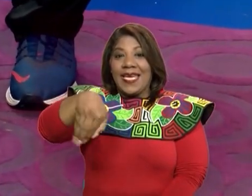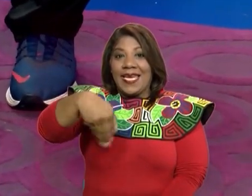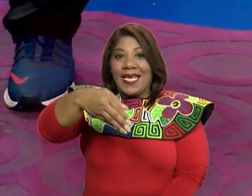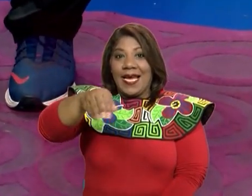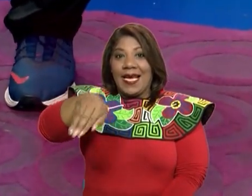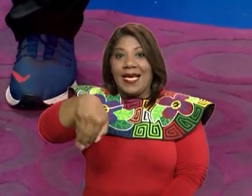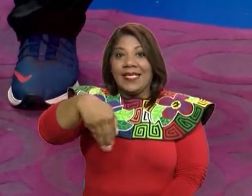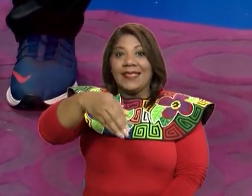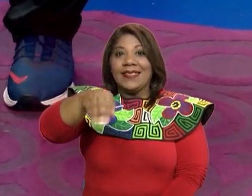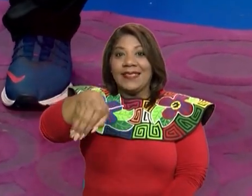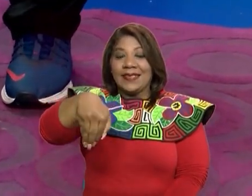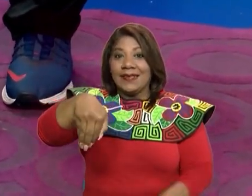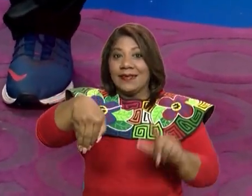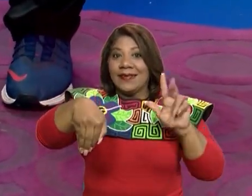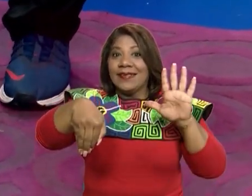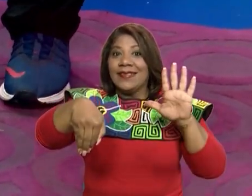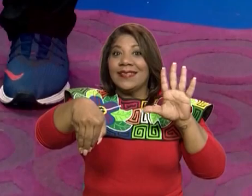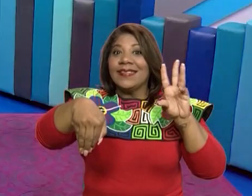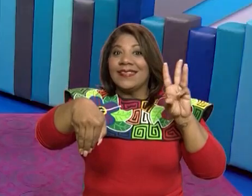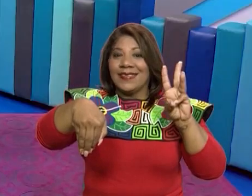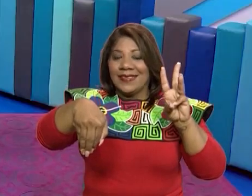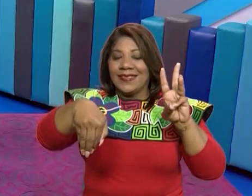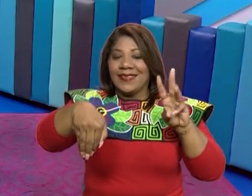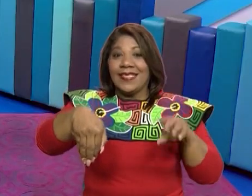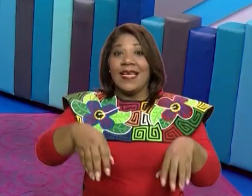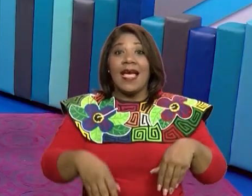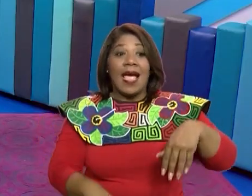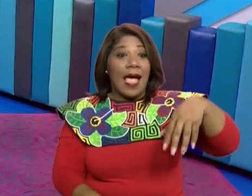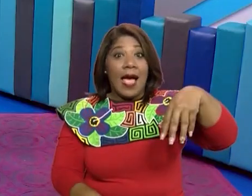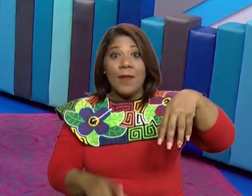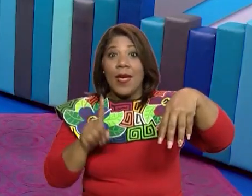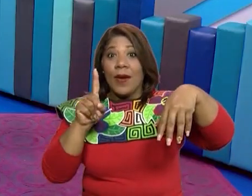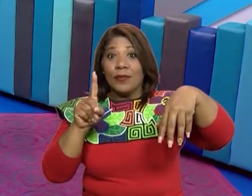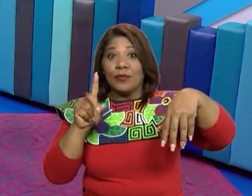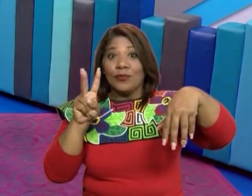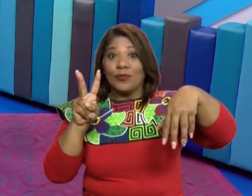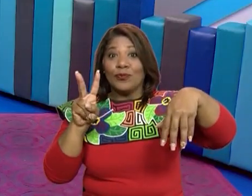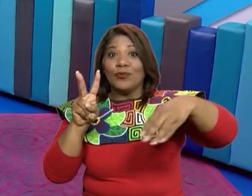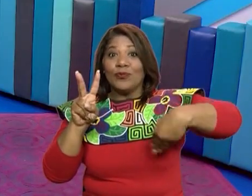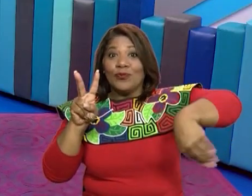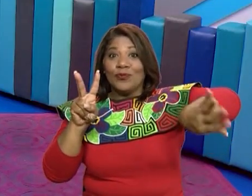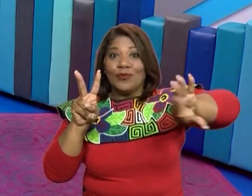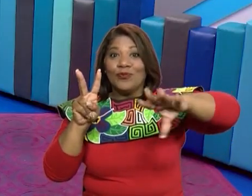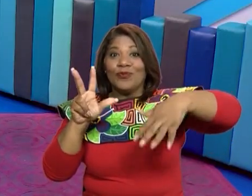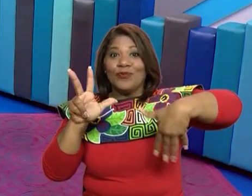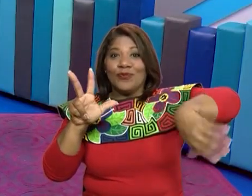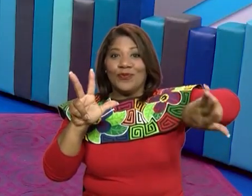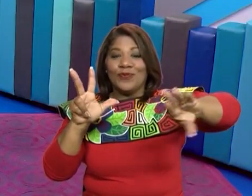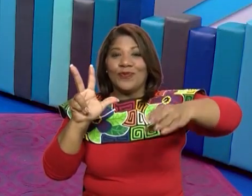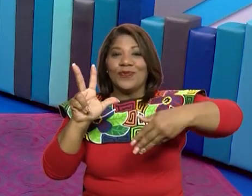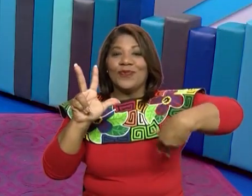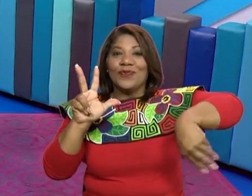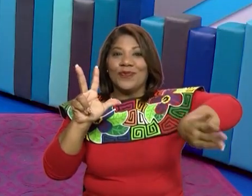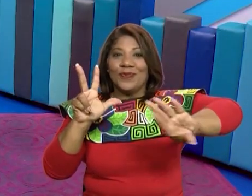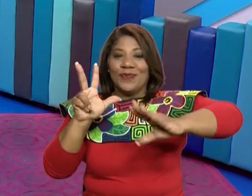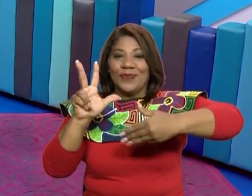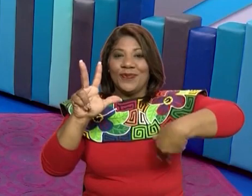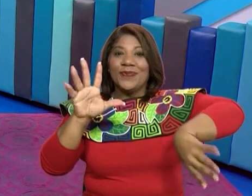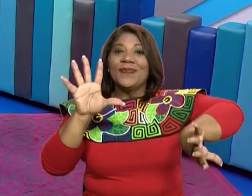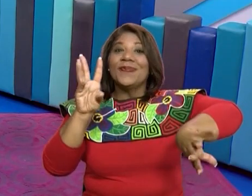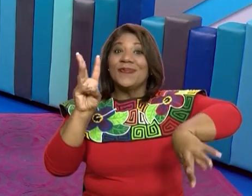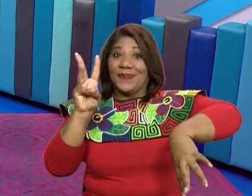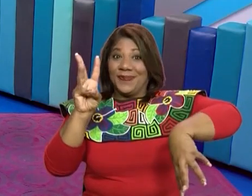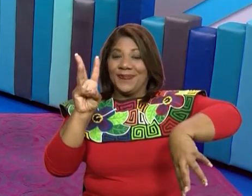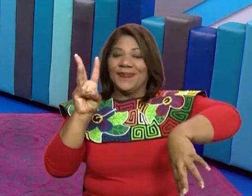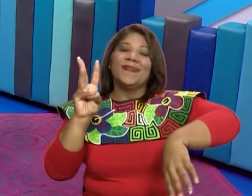2, 3, 4, 5, 6, cambiamos de pierna, 1, 2, 3, 4, 5,